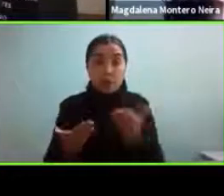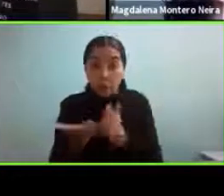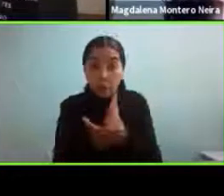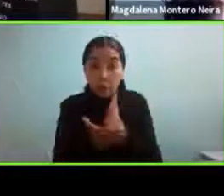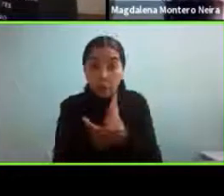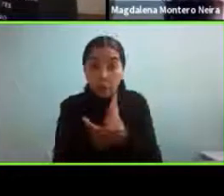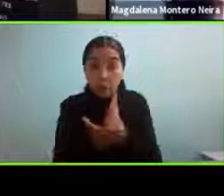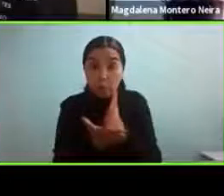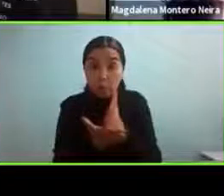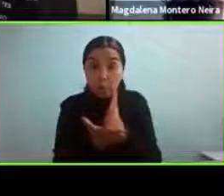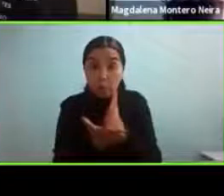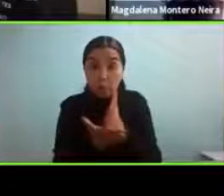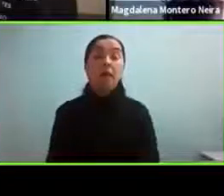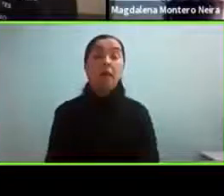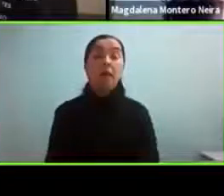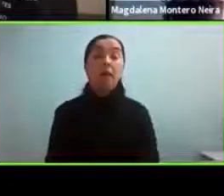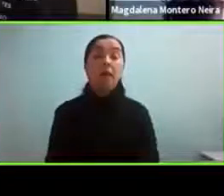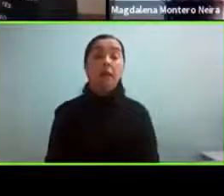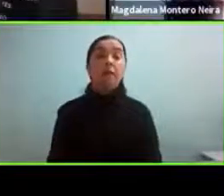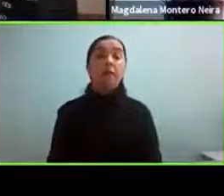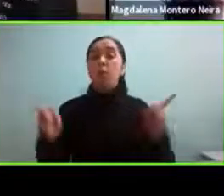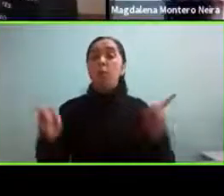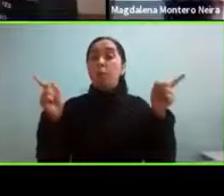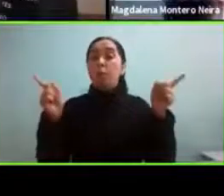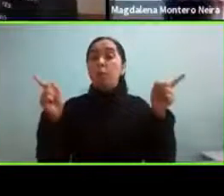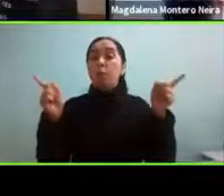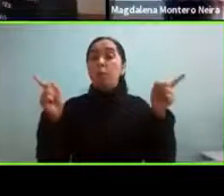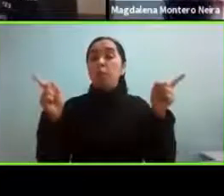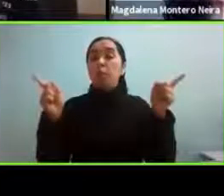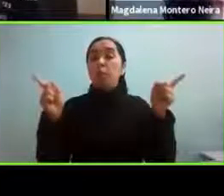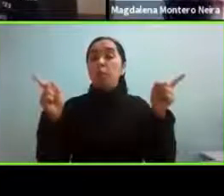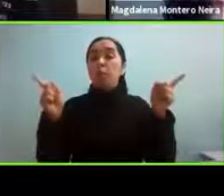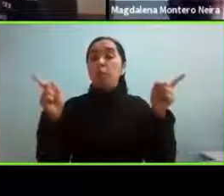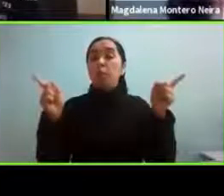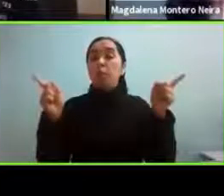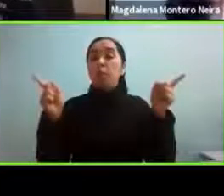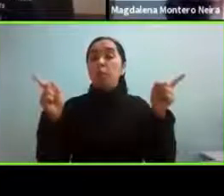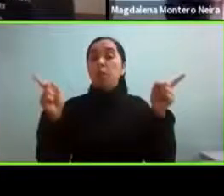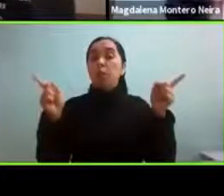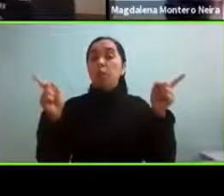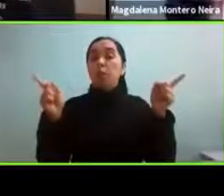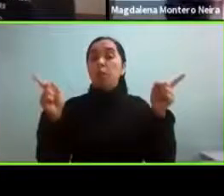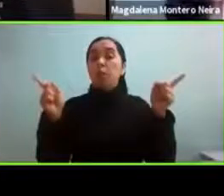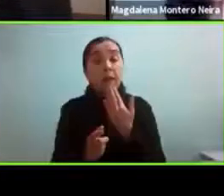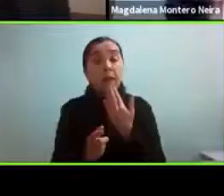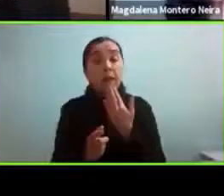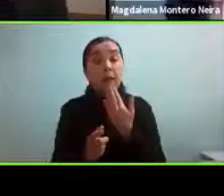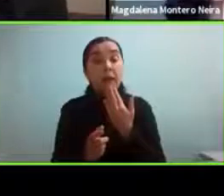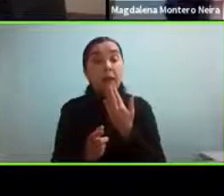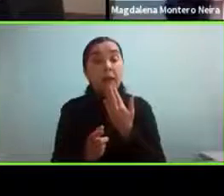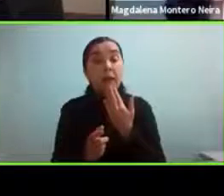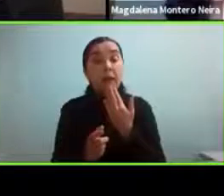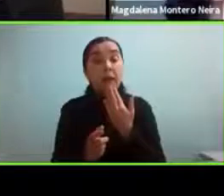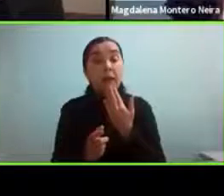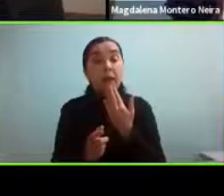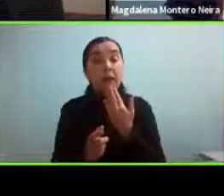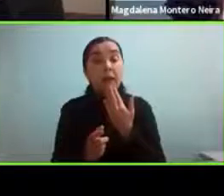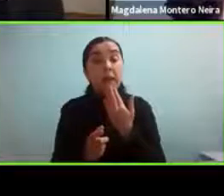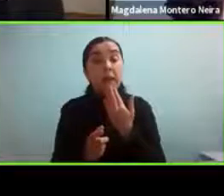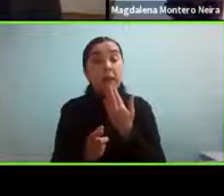es muy acotado y también una una una acción importante es que la